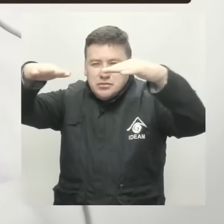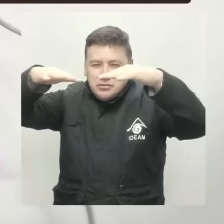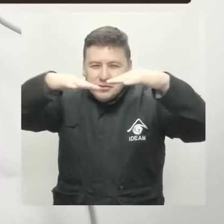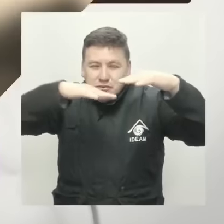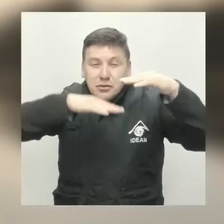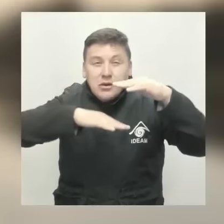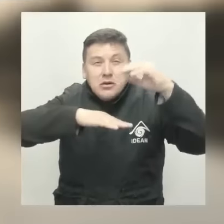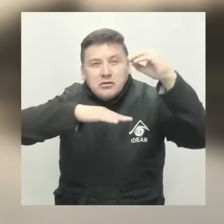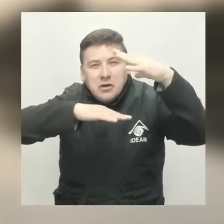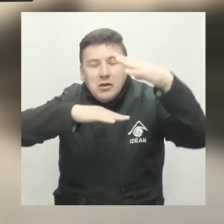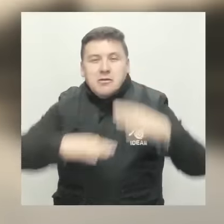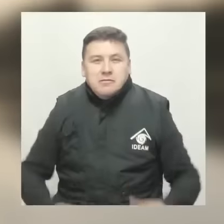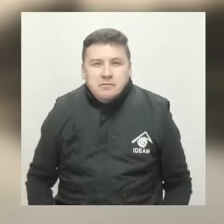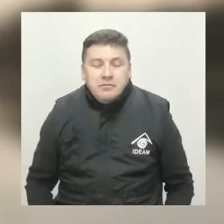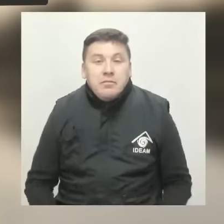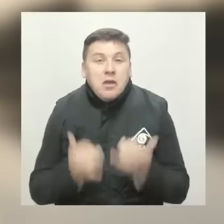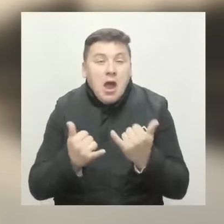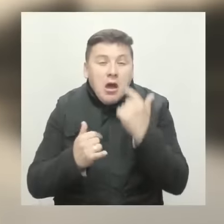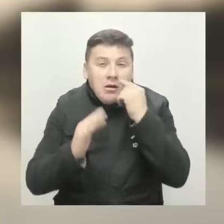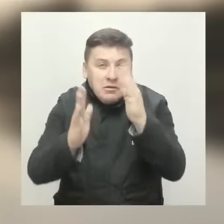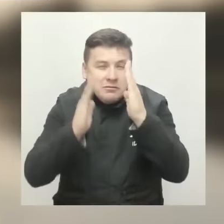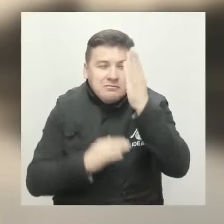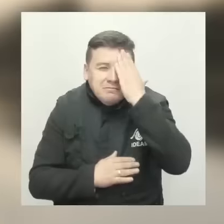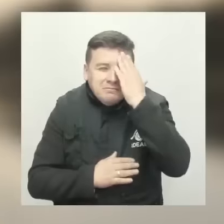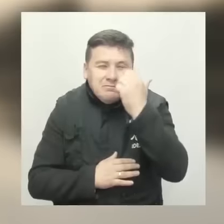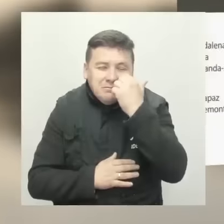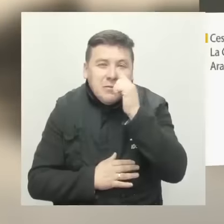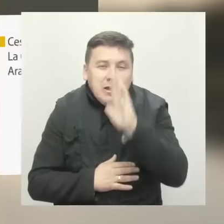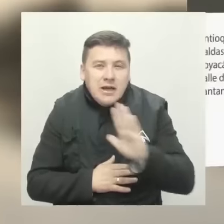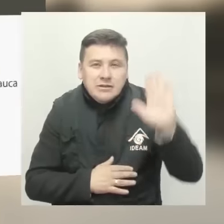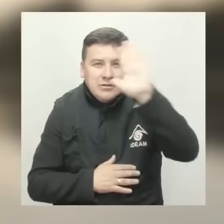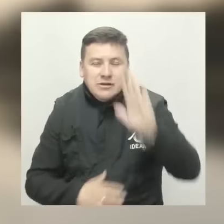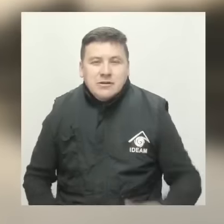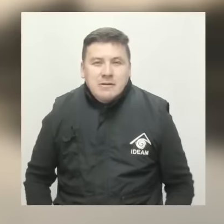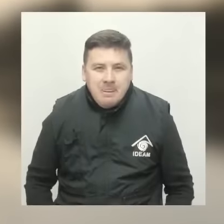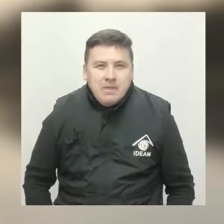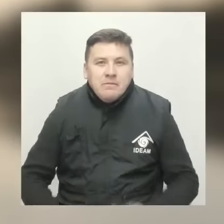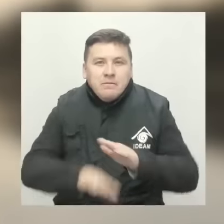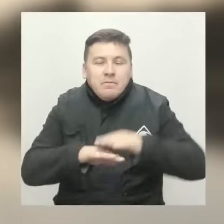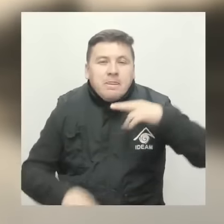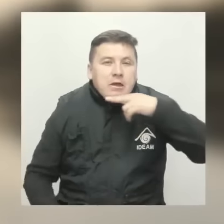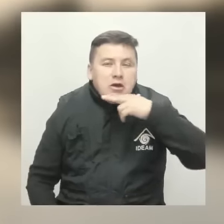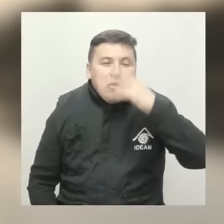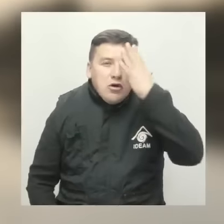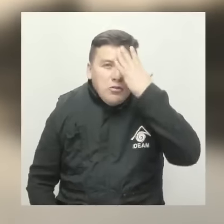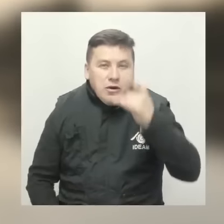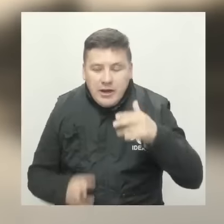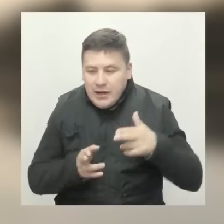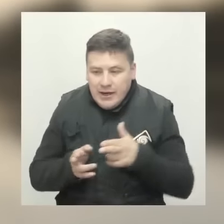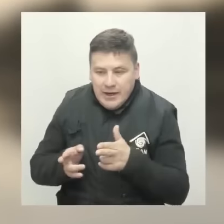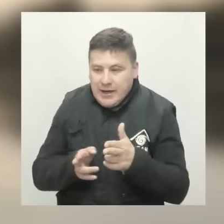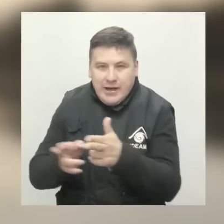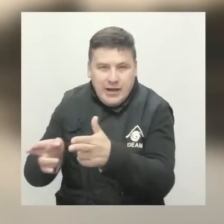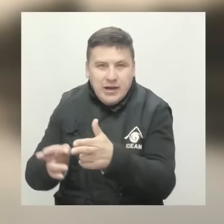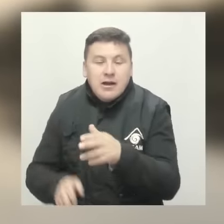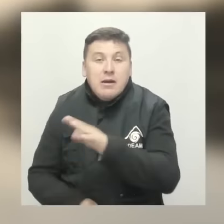tiempo seco. Ahora, mucha atención a las principales alertas para hoy a nivel nacional. Alerta roja por niveles altos en las cuencas bajas de los